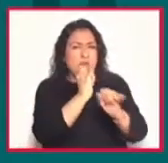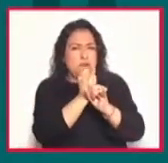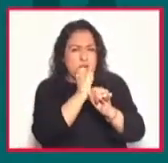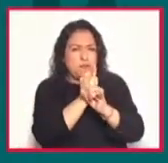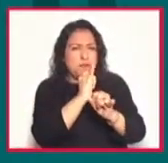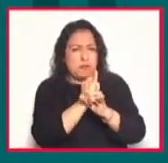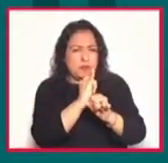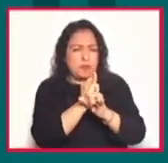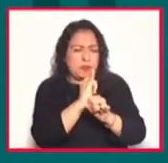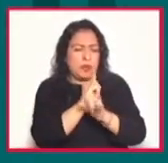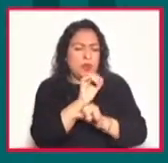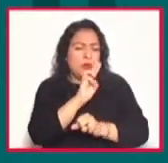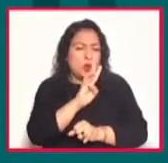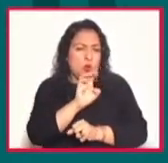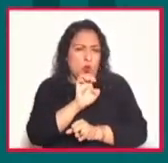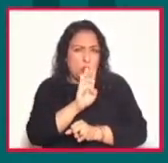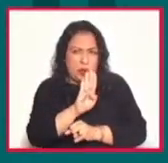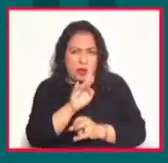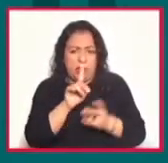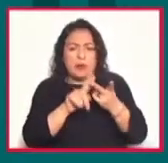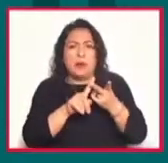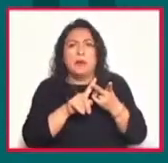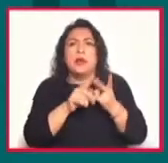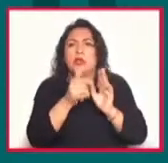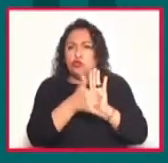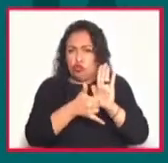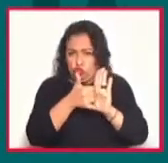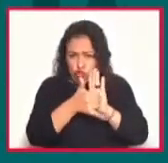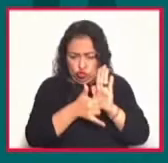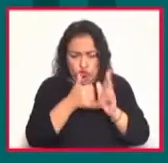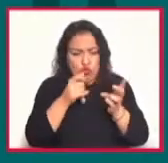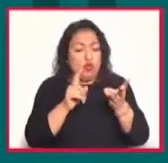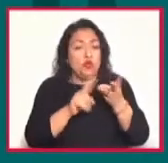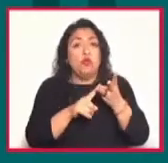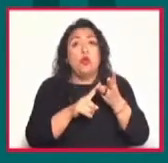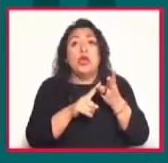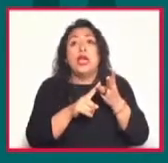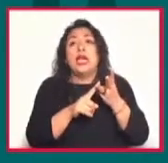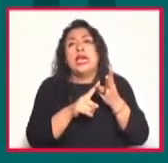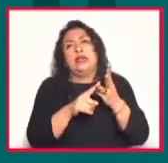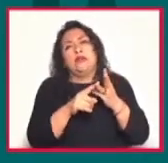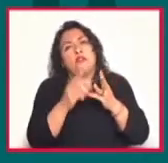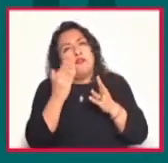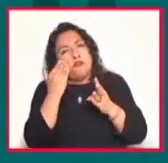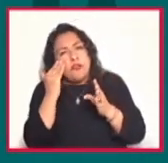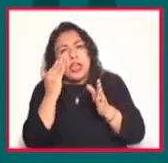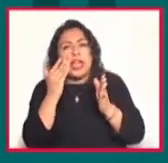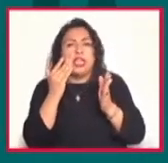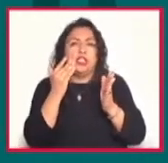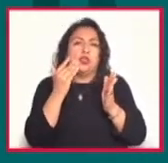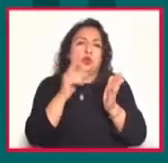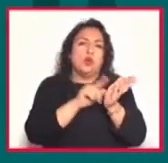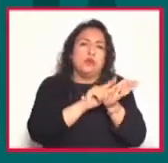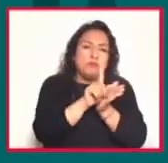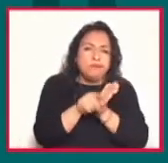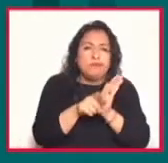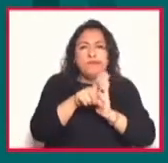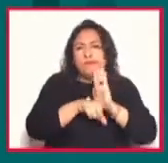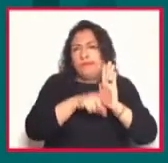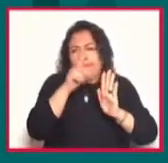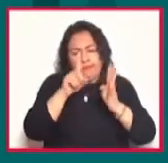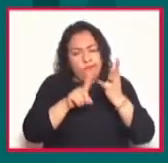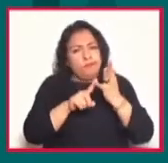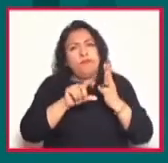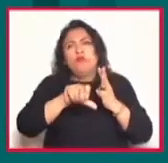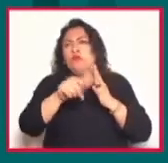tanto como en el canal de YouTube y en redes sociales de la fil, así como en transmisiones cruzadas con